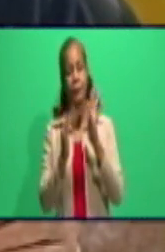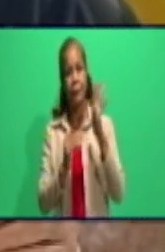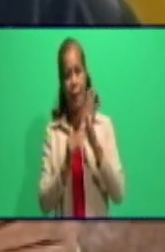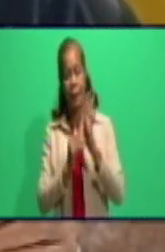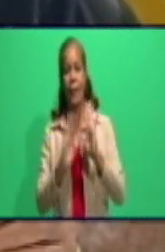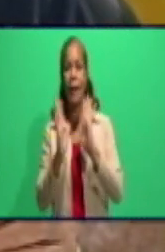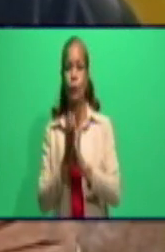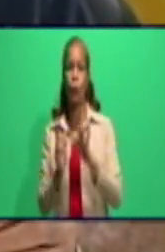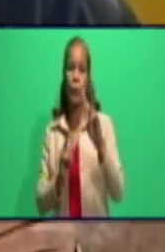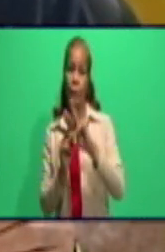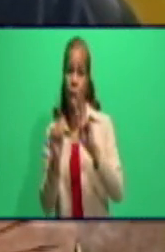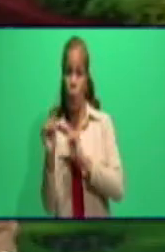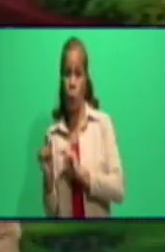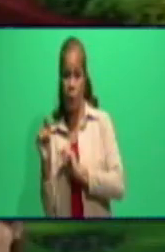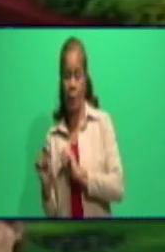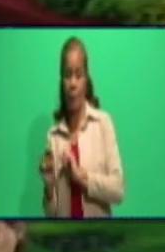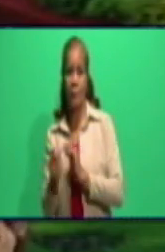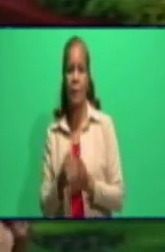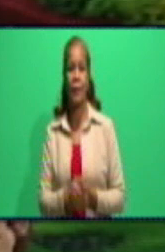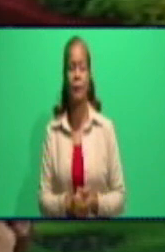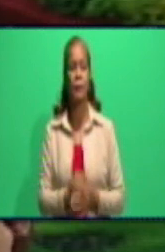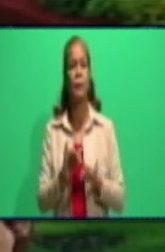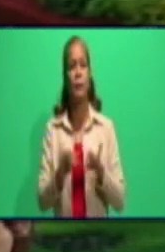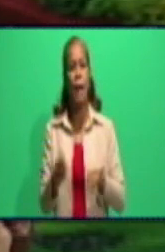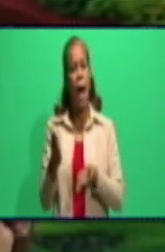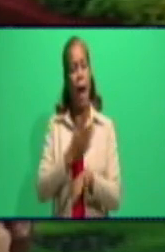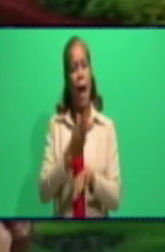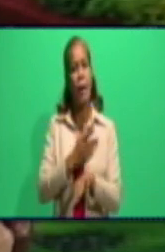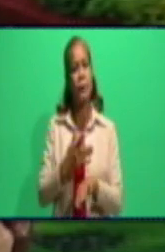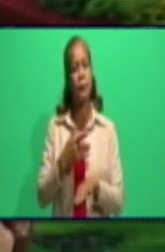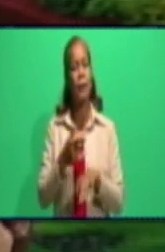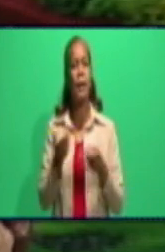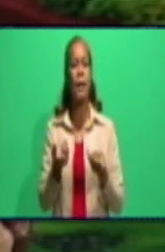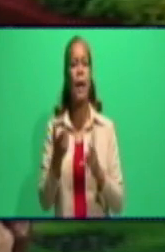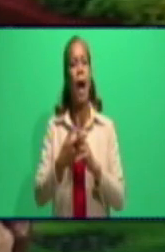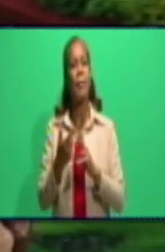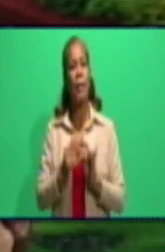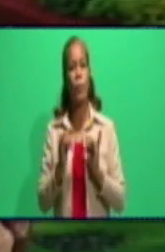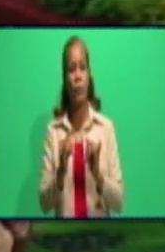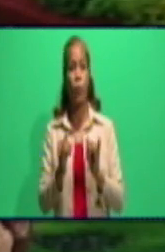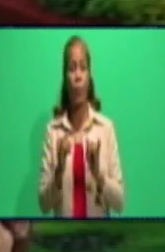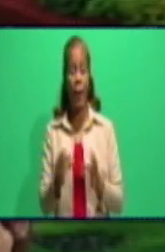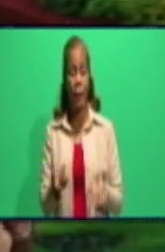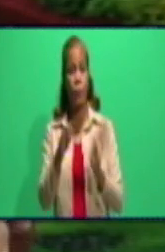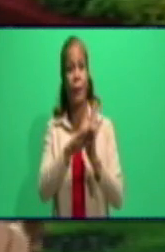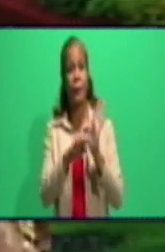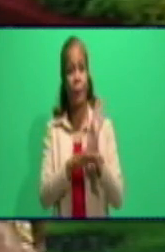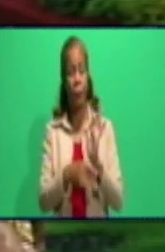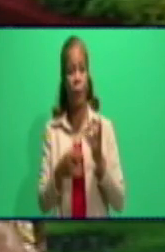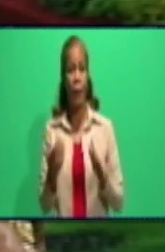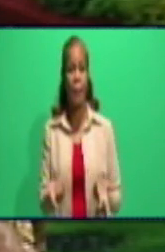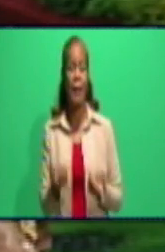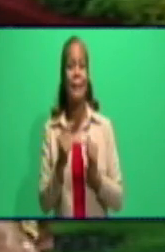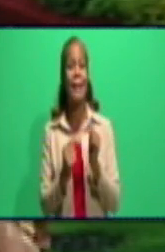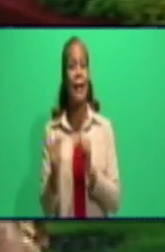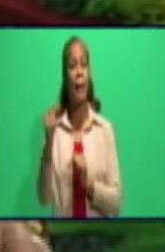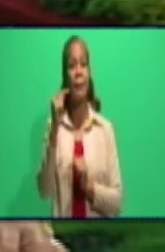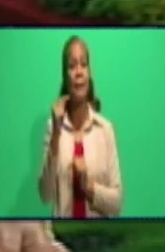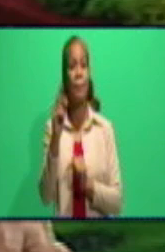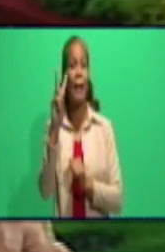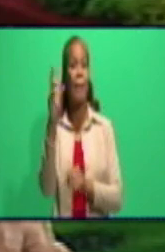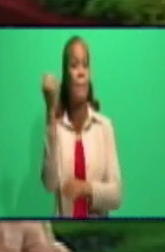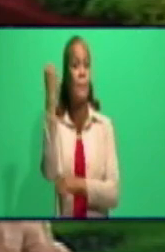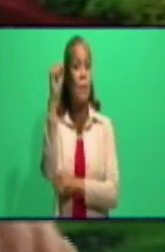televidentes de este programa. Ya habíamos adelantado al comienzo de nuestro programa informativo que tendríamos detalles de las principales violaciones